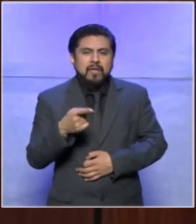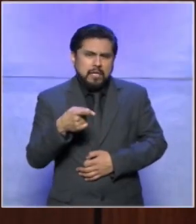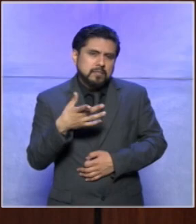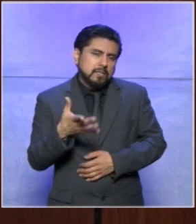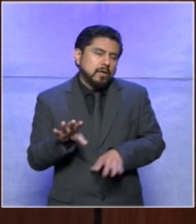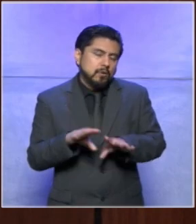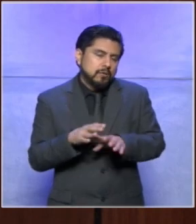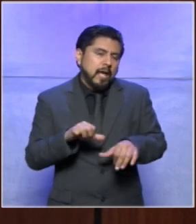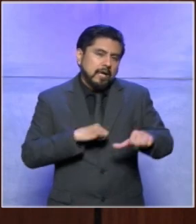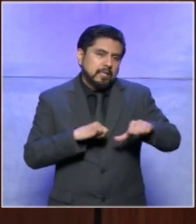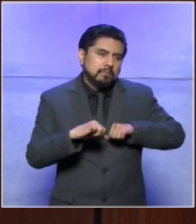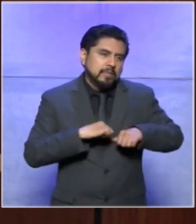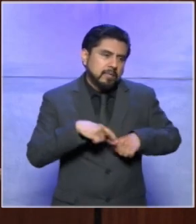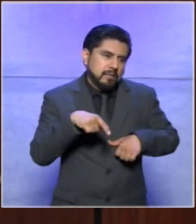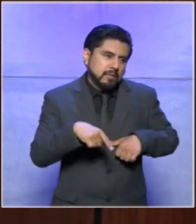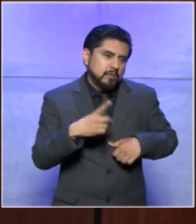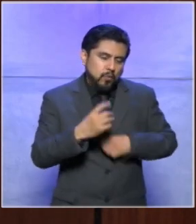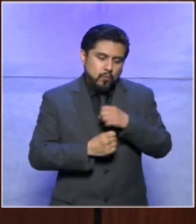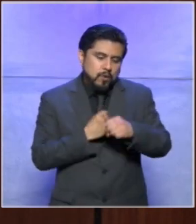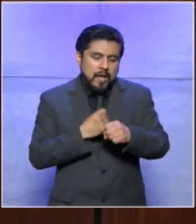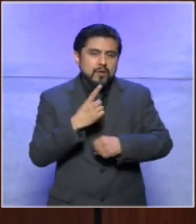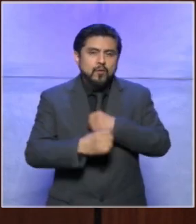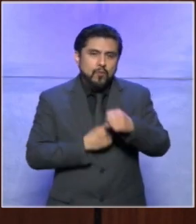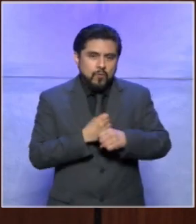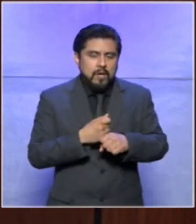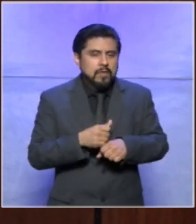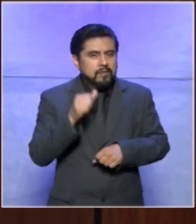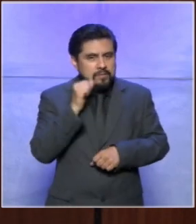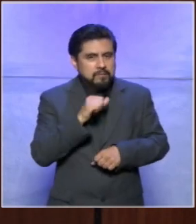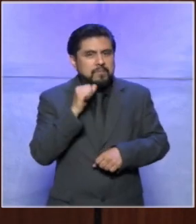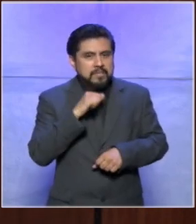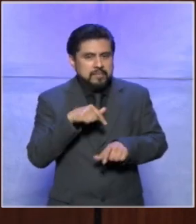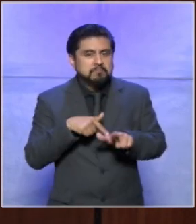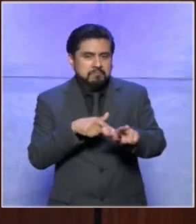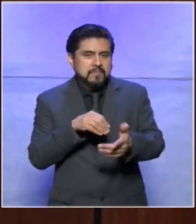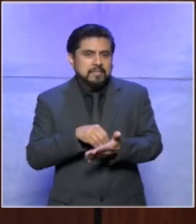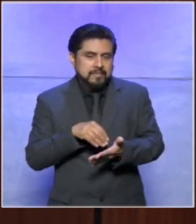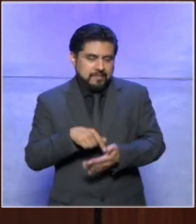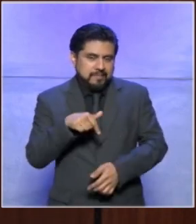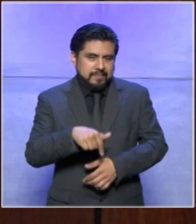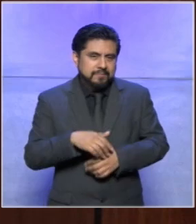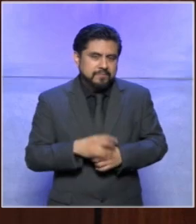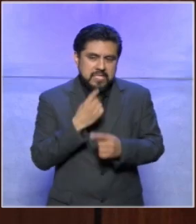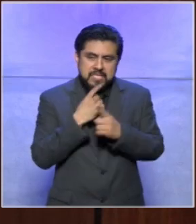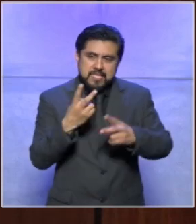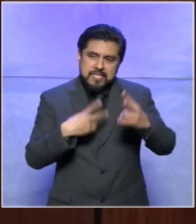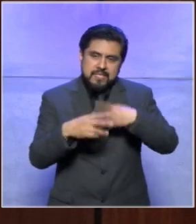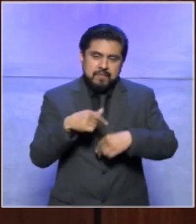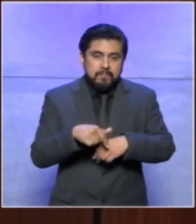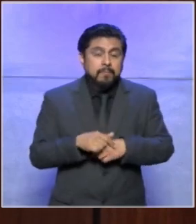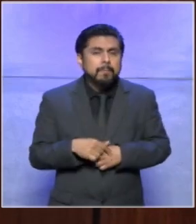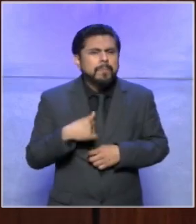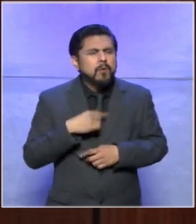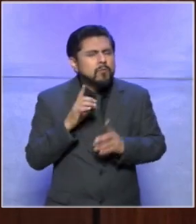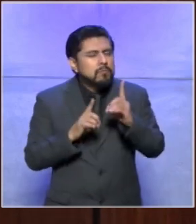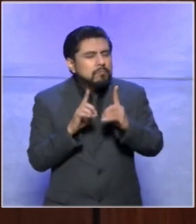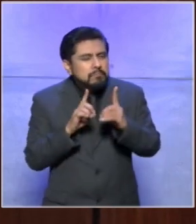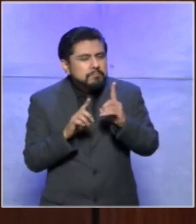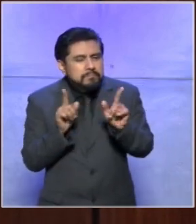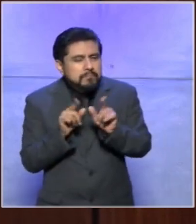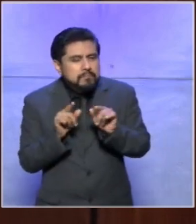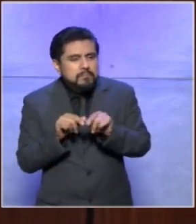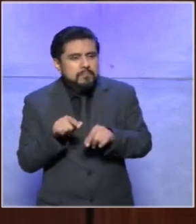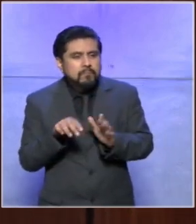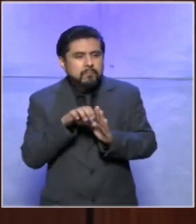de estos ejercicios que como decía año con año se llevan a cabo y yo me he quedado con algunas pequeñas dudas nada más